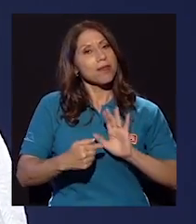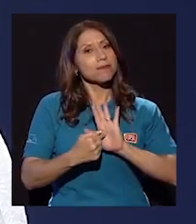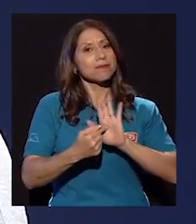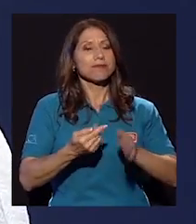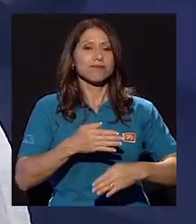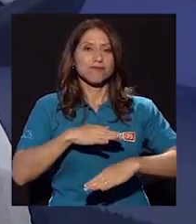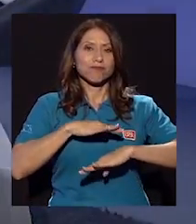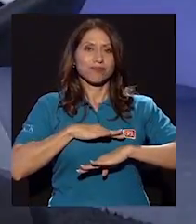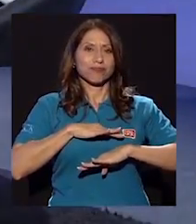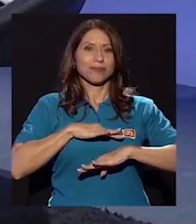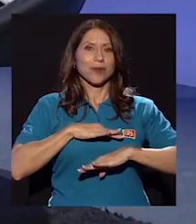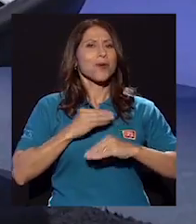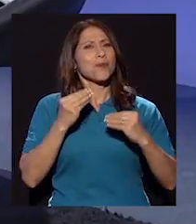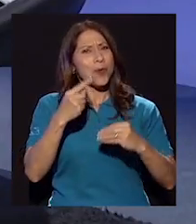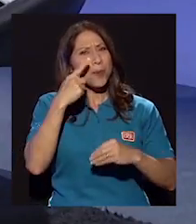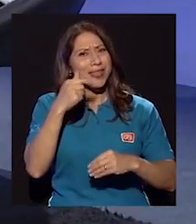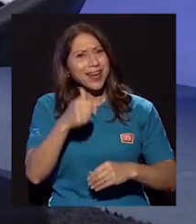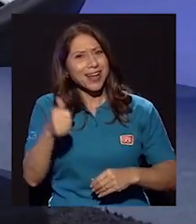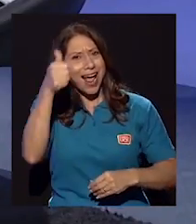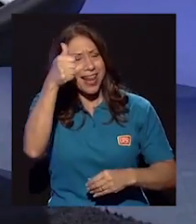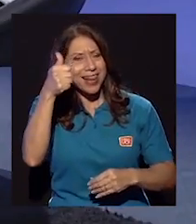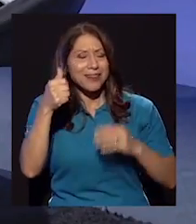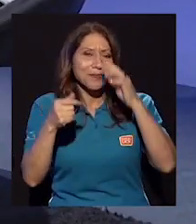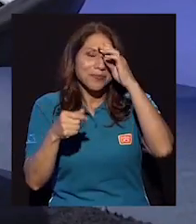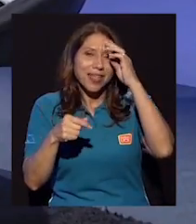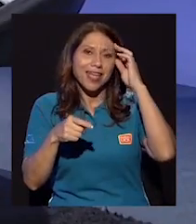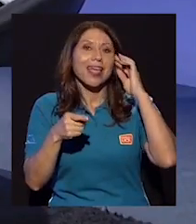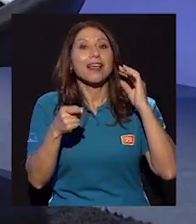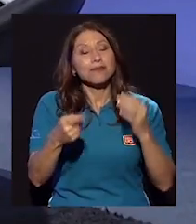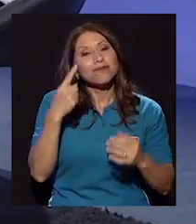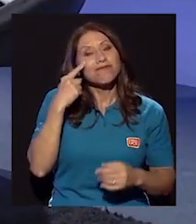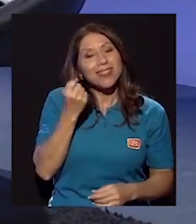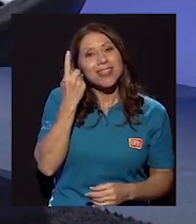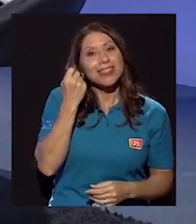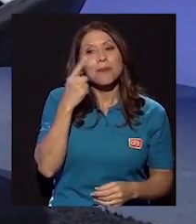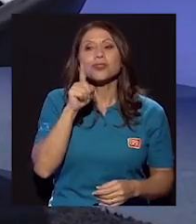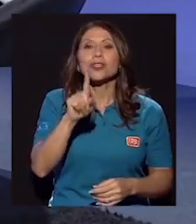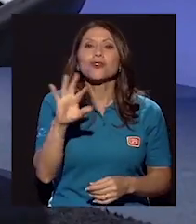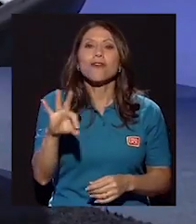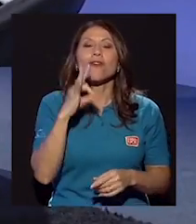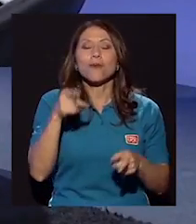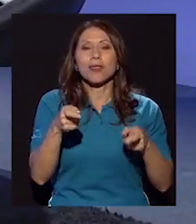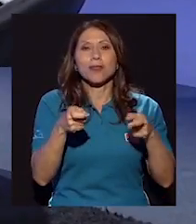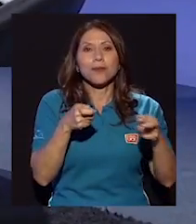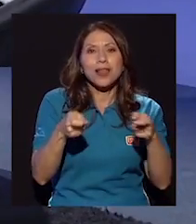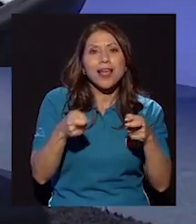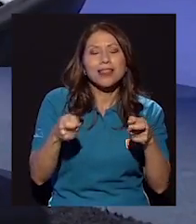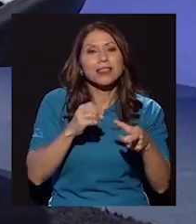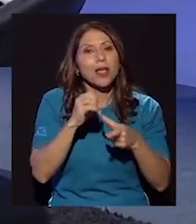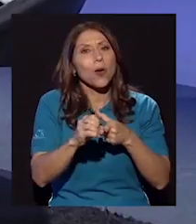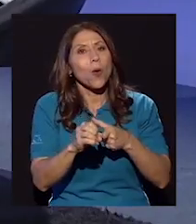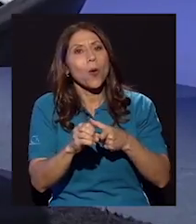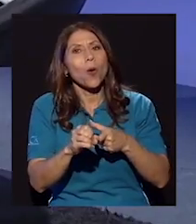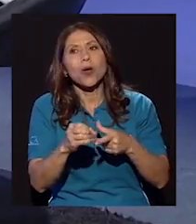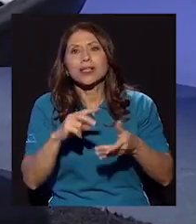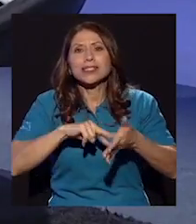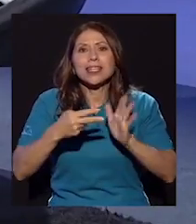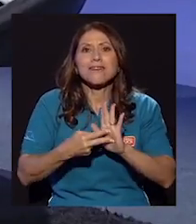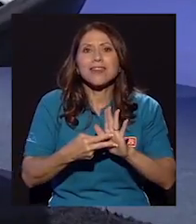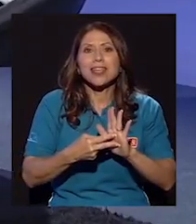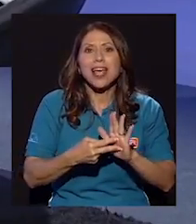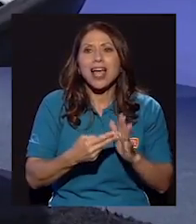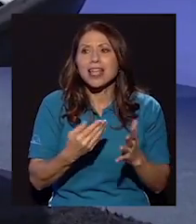patriarcal. No hace falta saber qué es una tónica y una dominante y un quinto grado ni una cadencia perfecta para